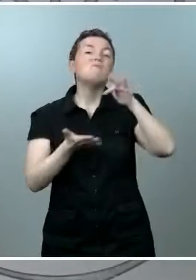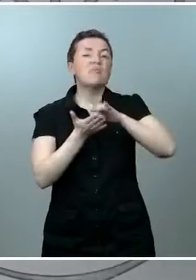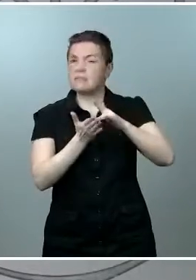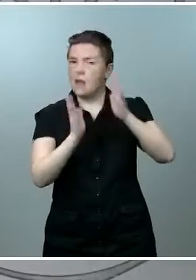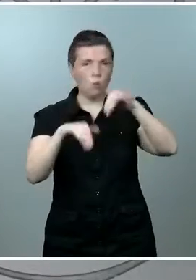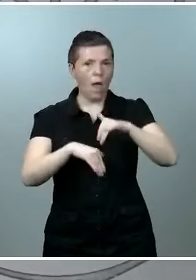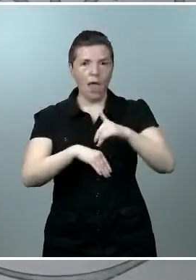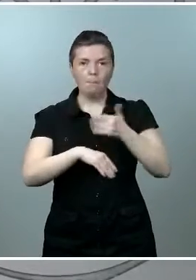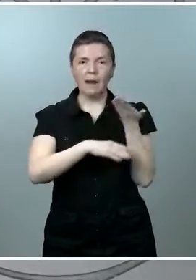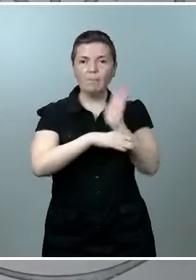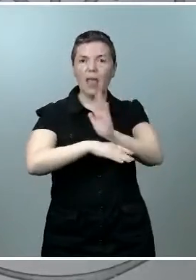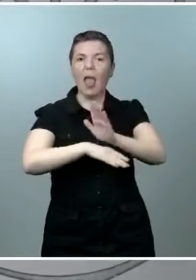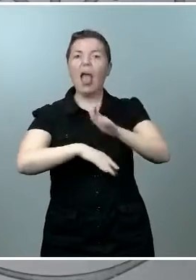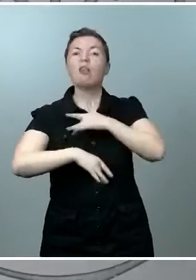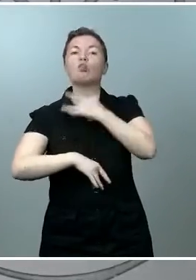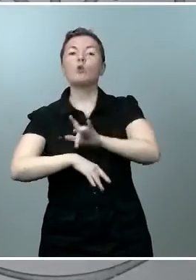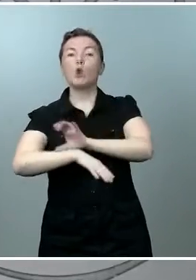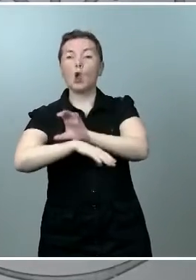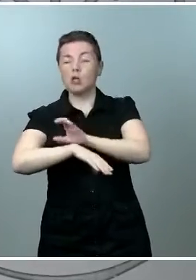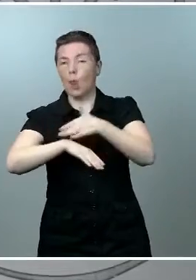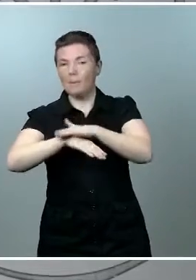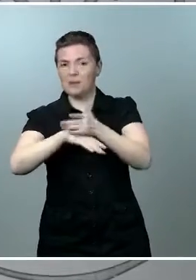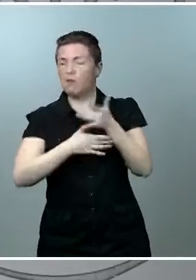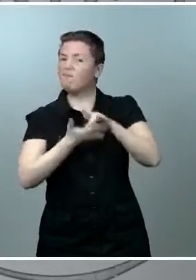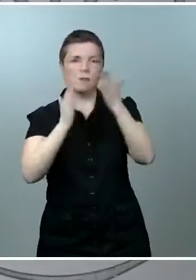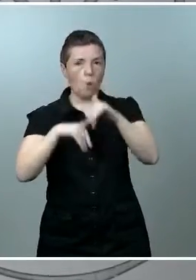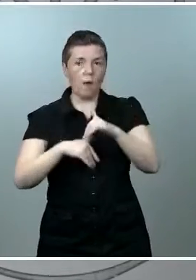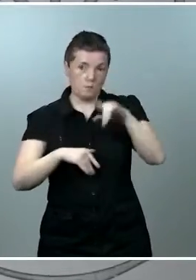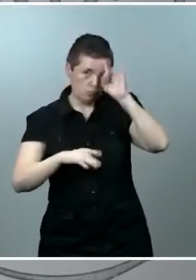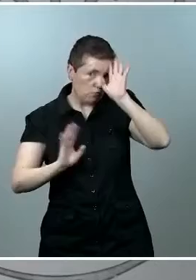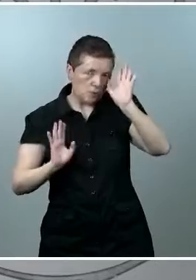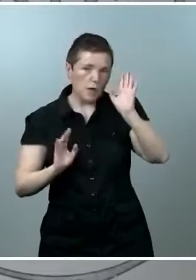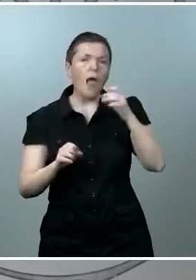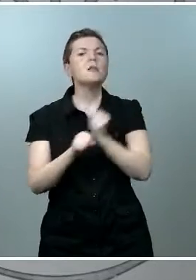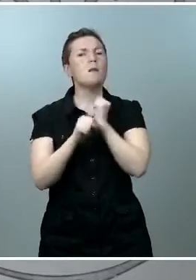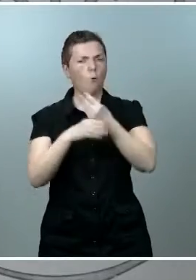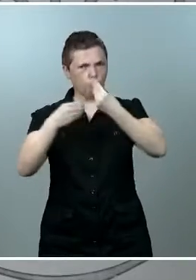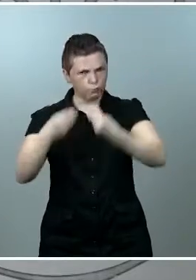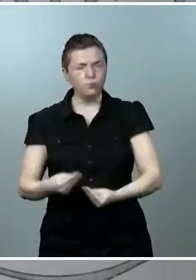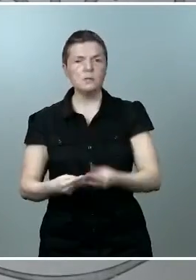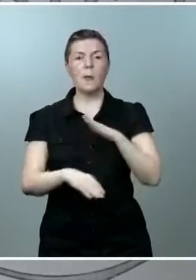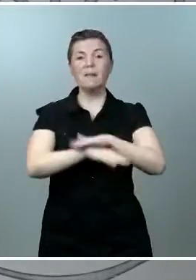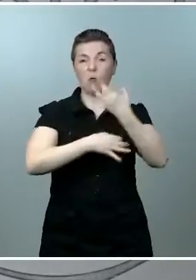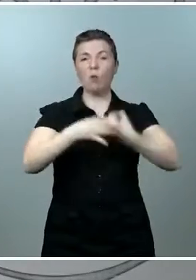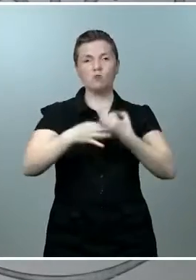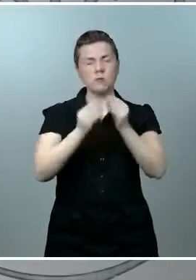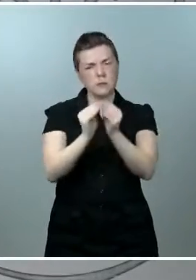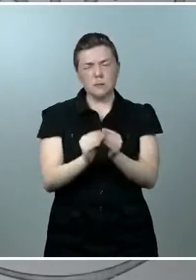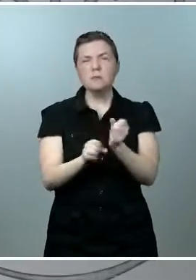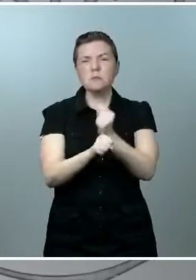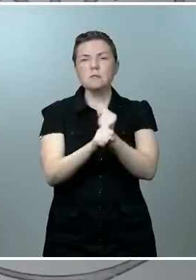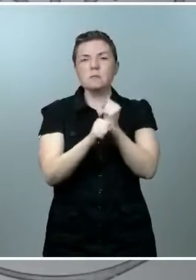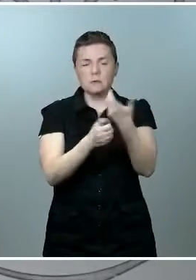indultos al Consejo de Ministros, que yo conozca. Lo que sí hay es un trabajo intenso por parte del Ministerio de Justicia, que los está sustanciando